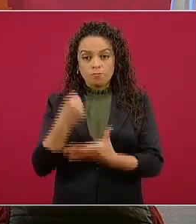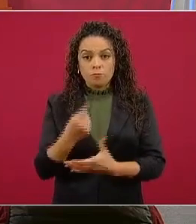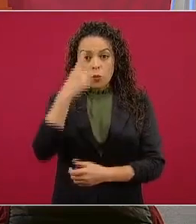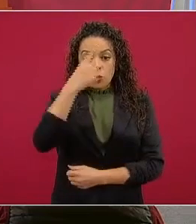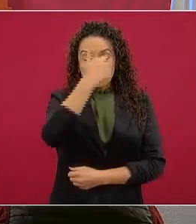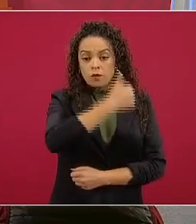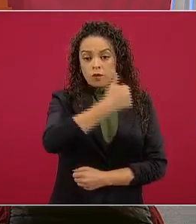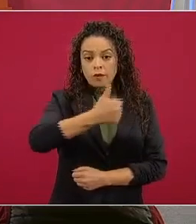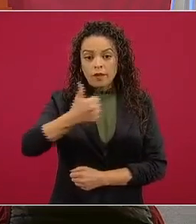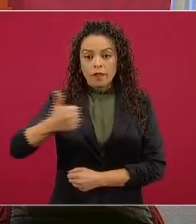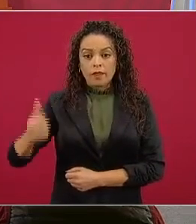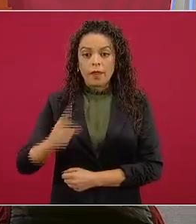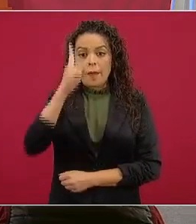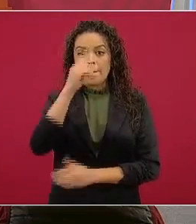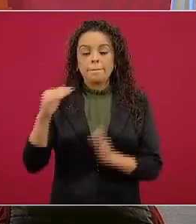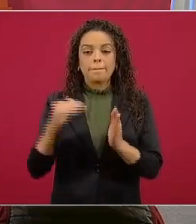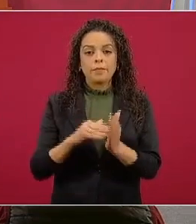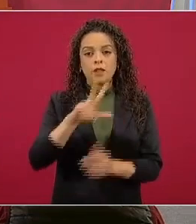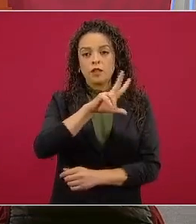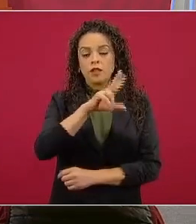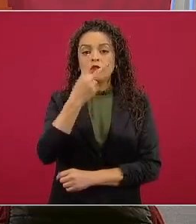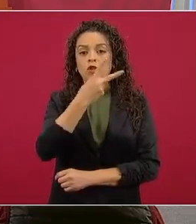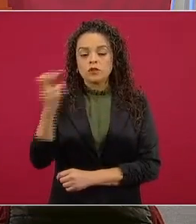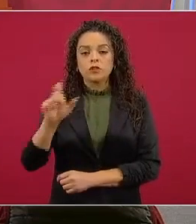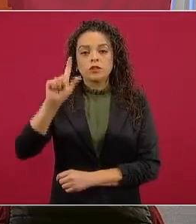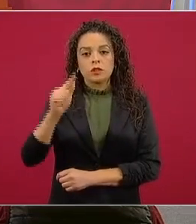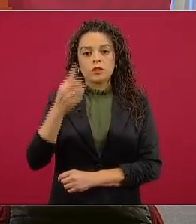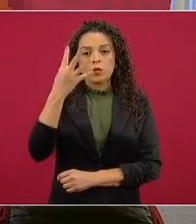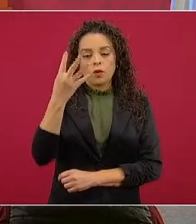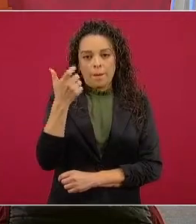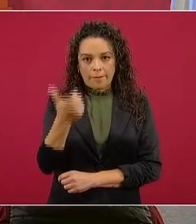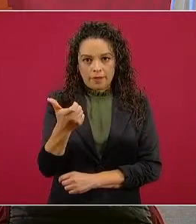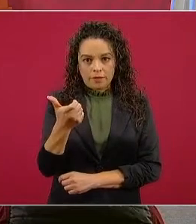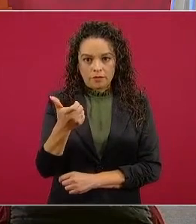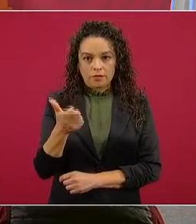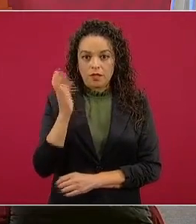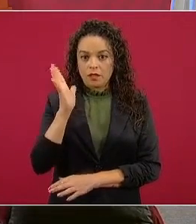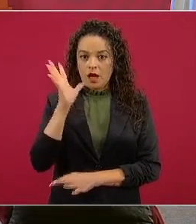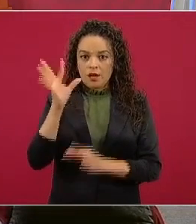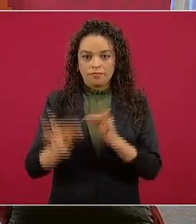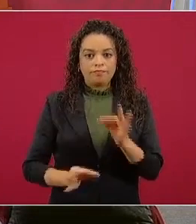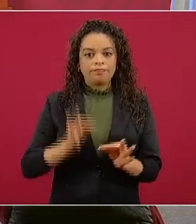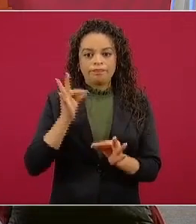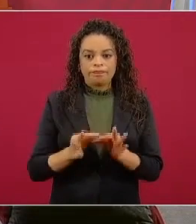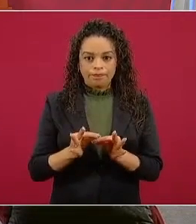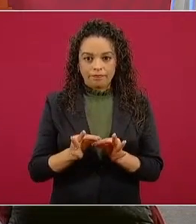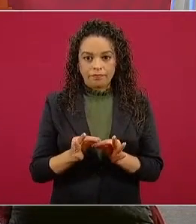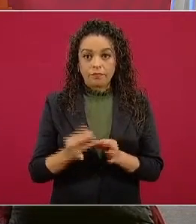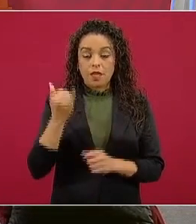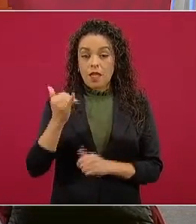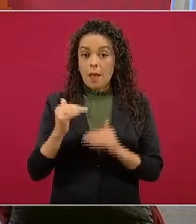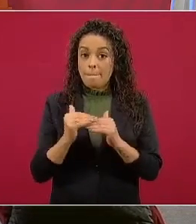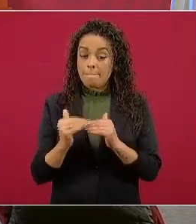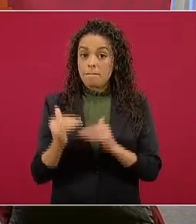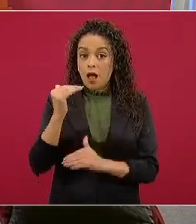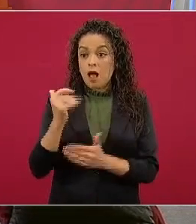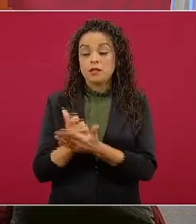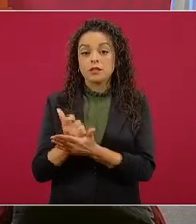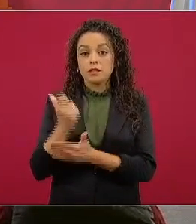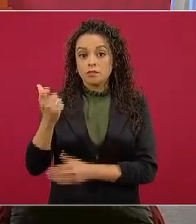mil doscientos setenta y cuatro pesos cumplido. se está entregando, más que eso.